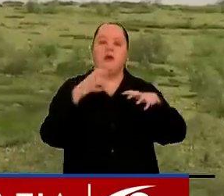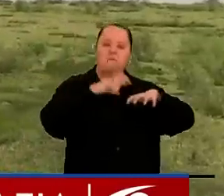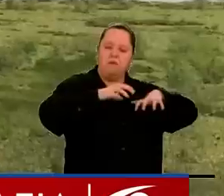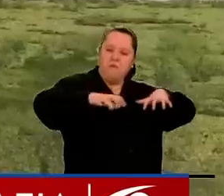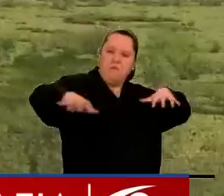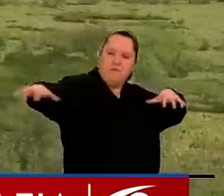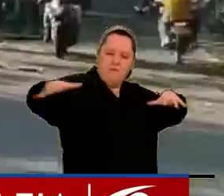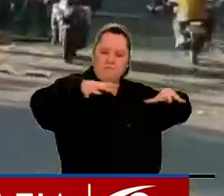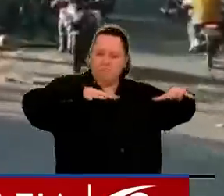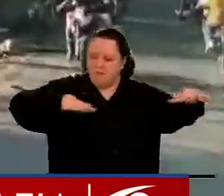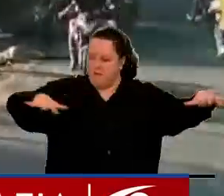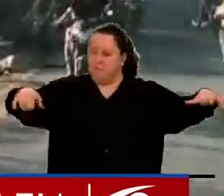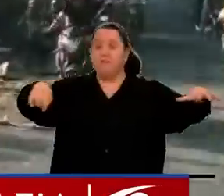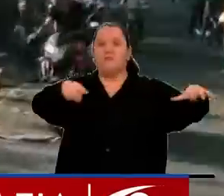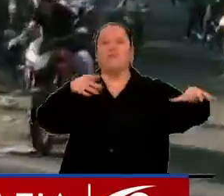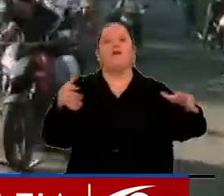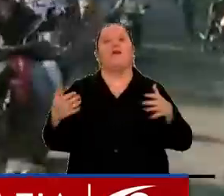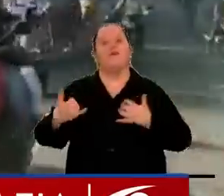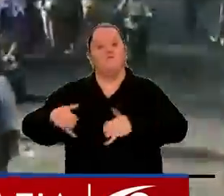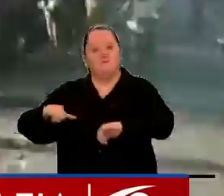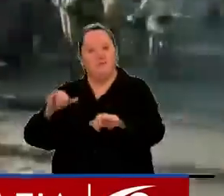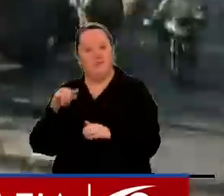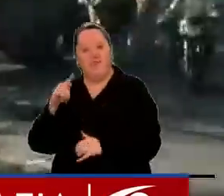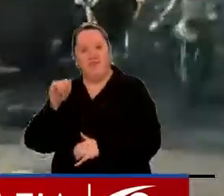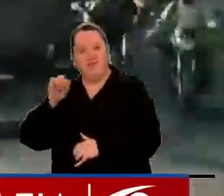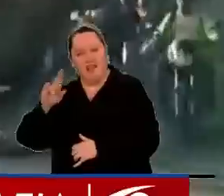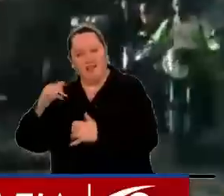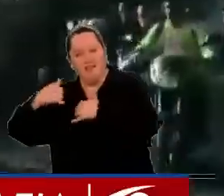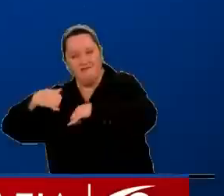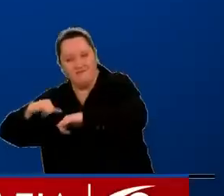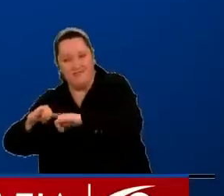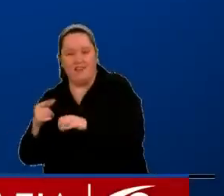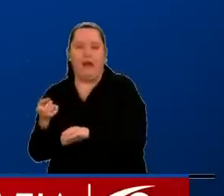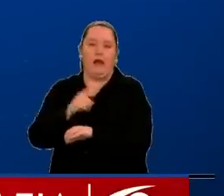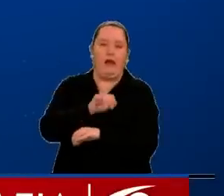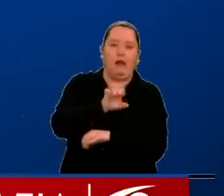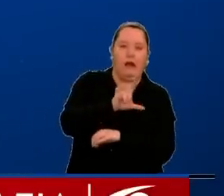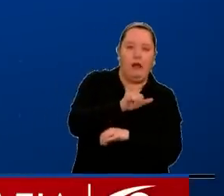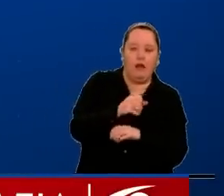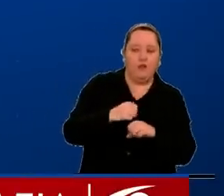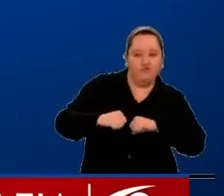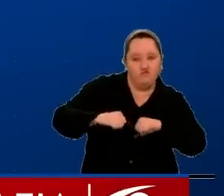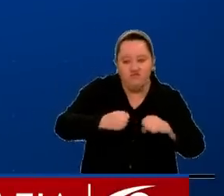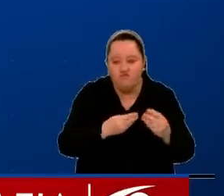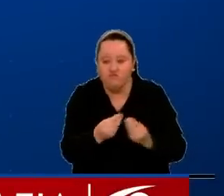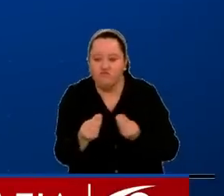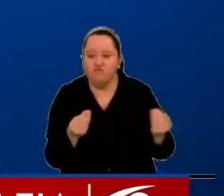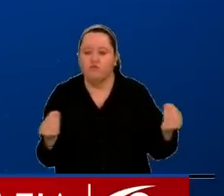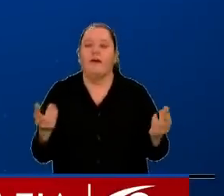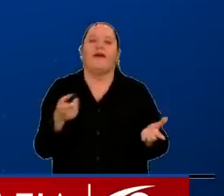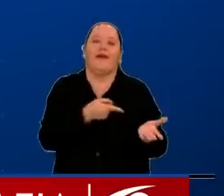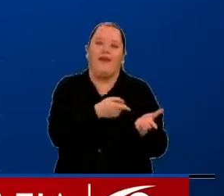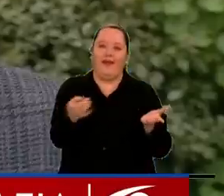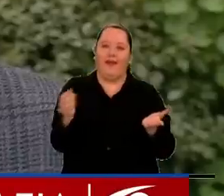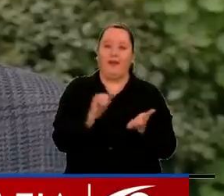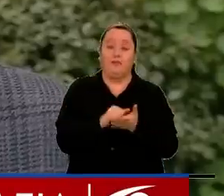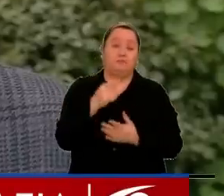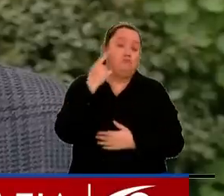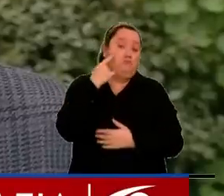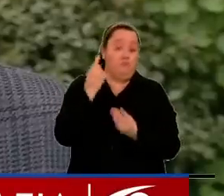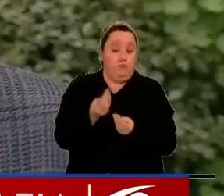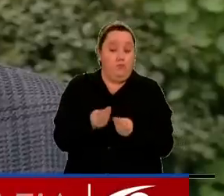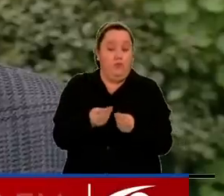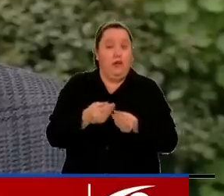en zonas donde operan las disidencias de las FARC y el ELN. Nosotros presumimos como buena parte de los bienes de la mafia que